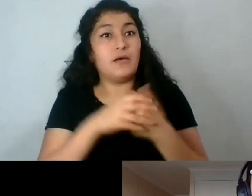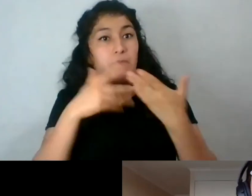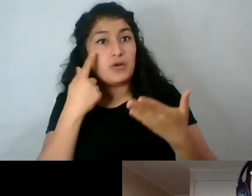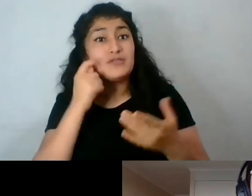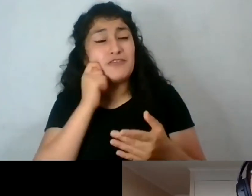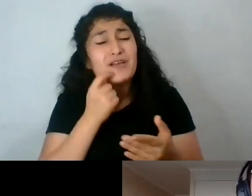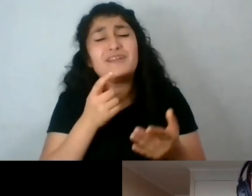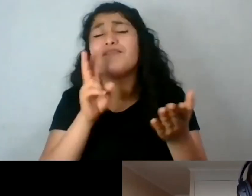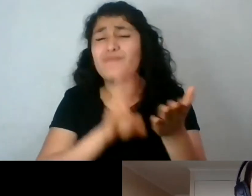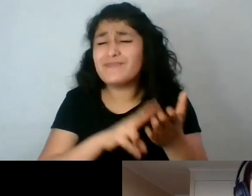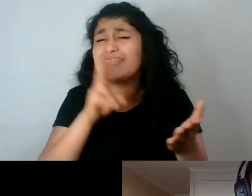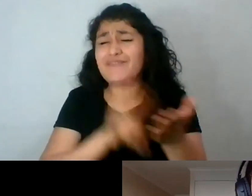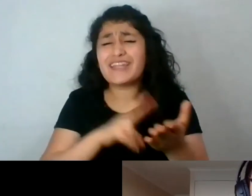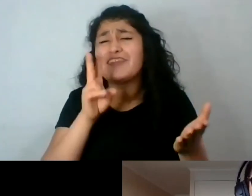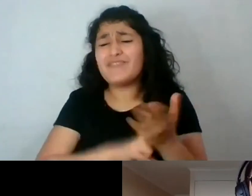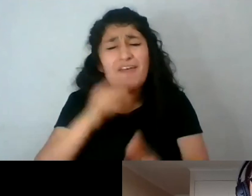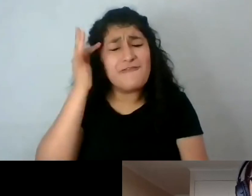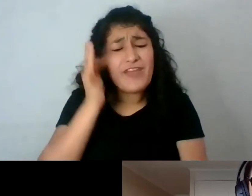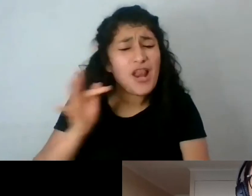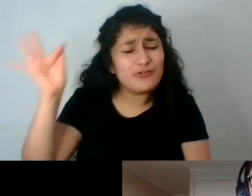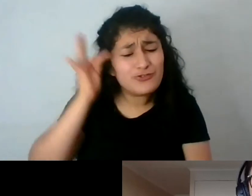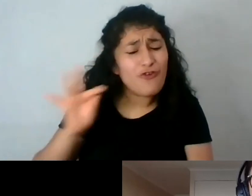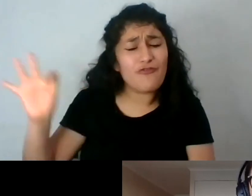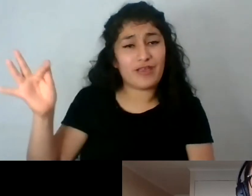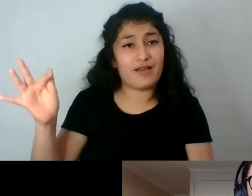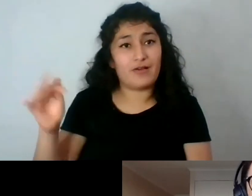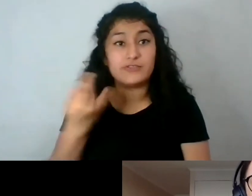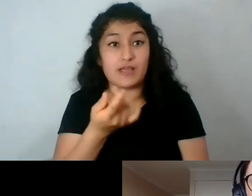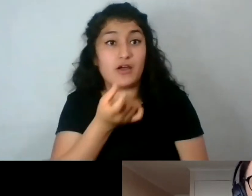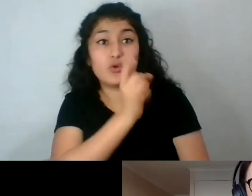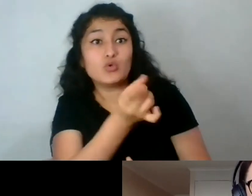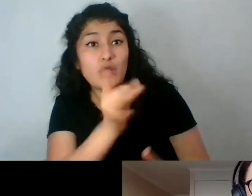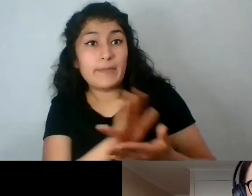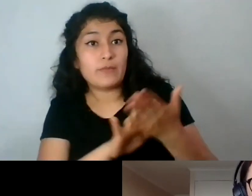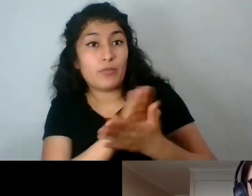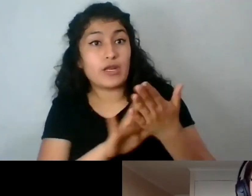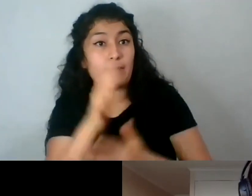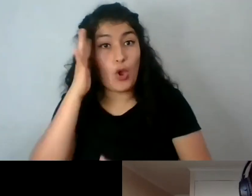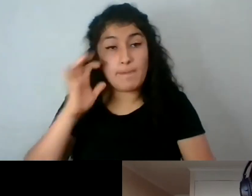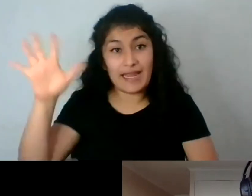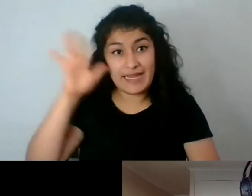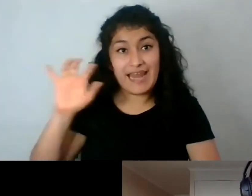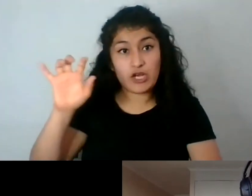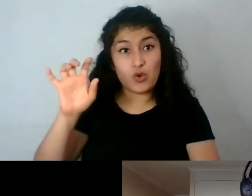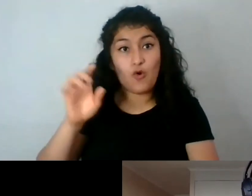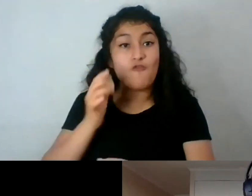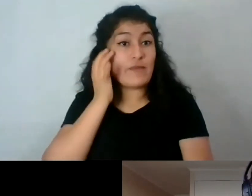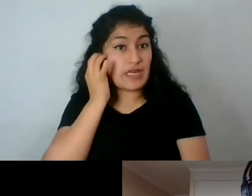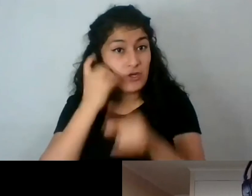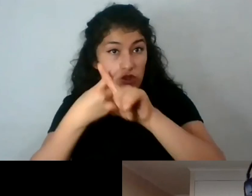profundamente filosófica. O sea, acá no solamente están construyendo otro imaginario femenino, porque la protagonista